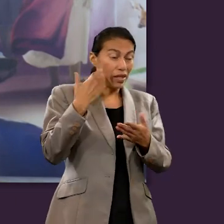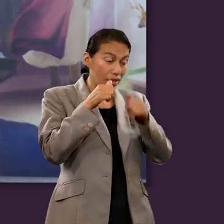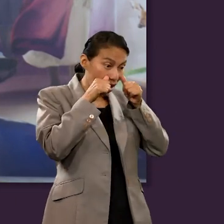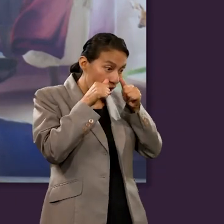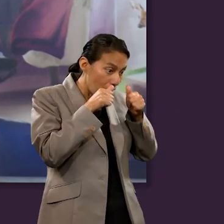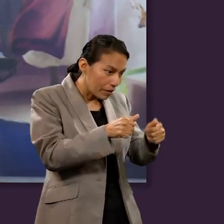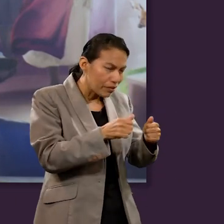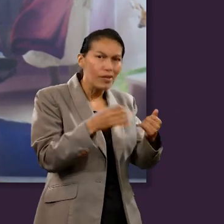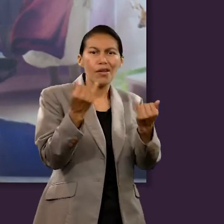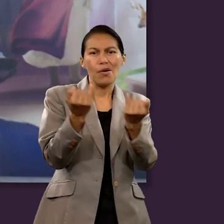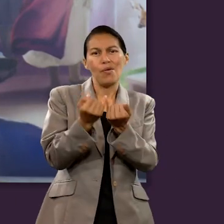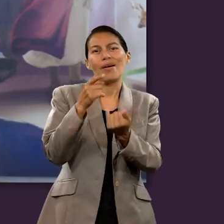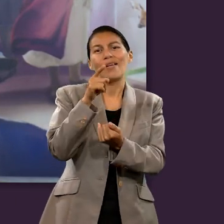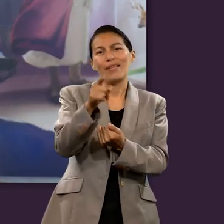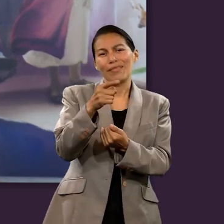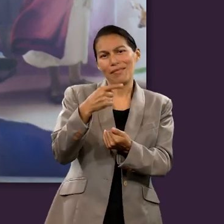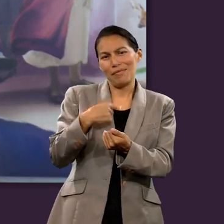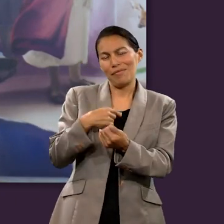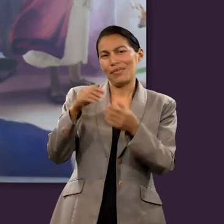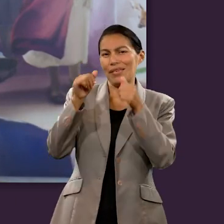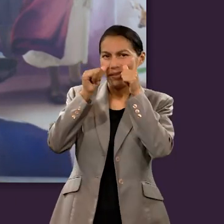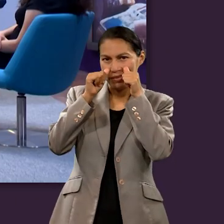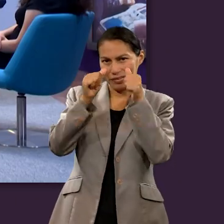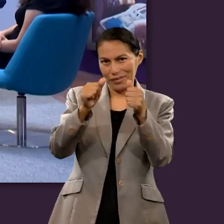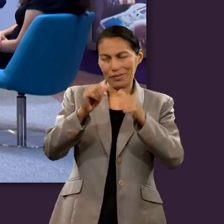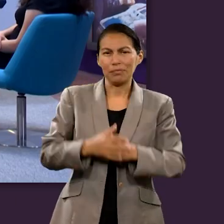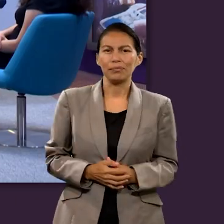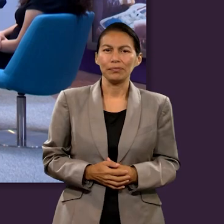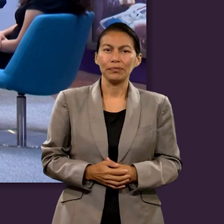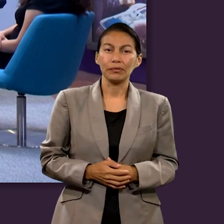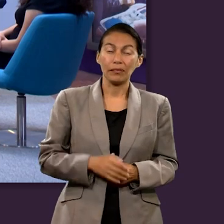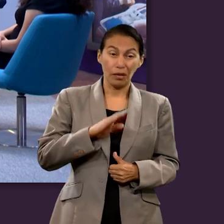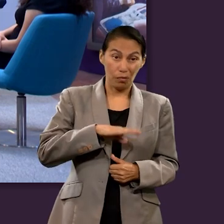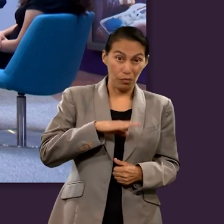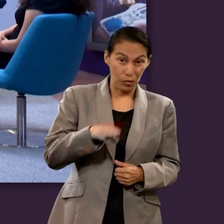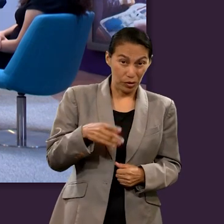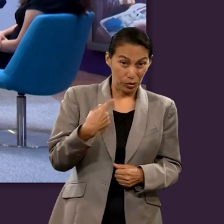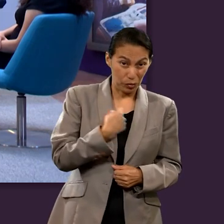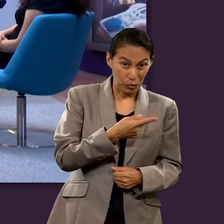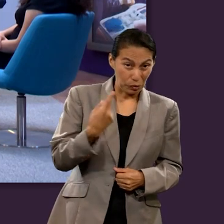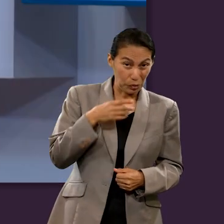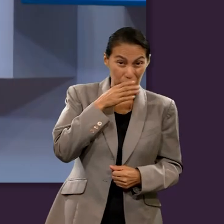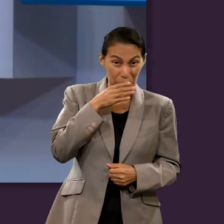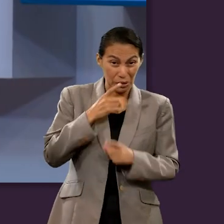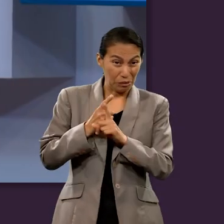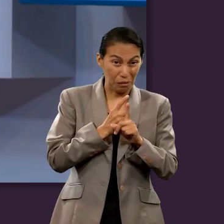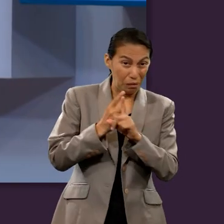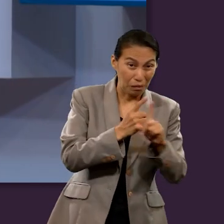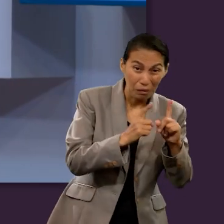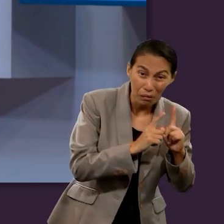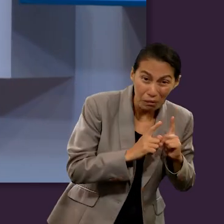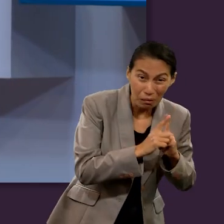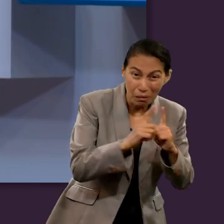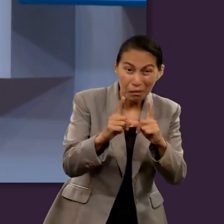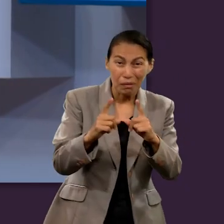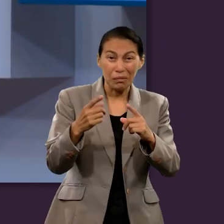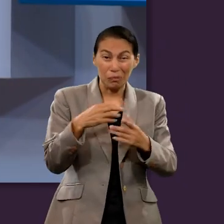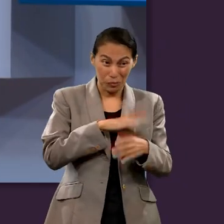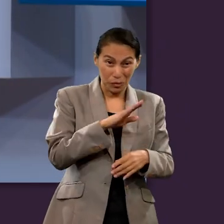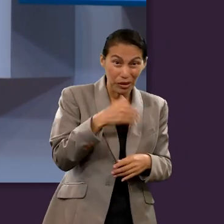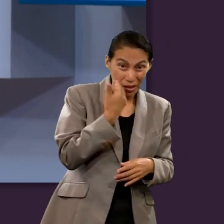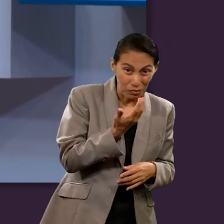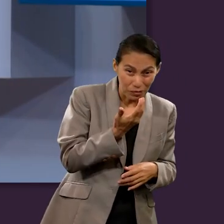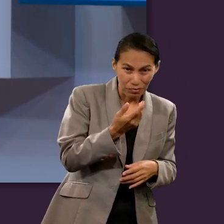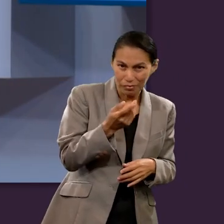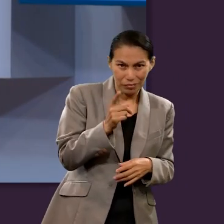manera va a escuchar también tu clamor morir como mártir es algo que no deseamos